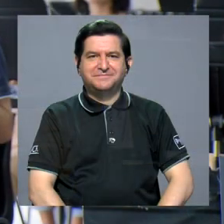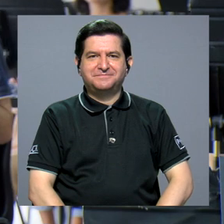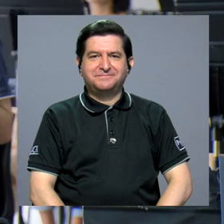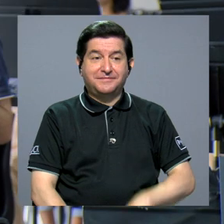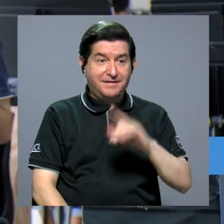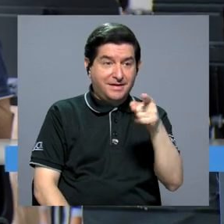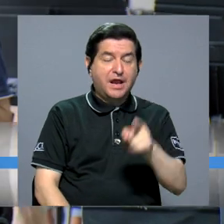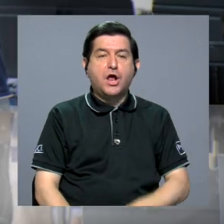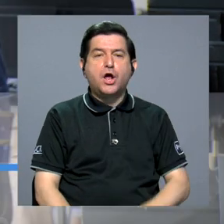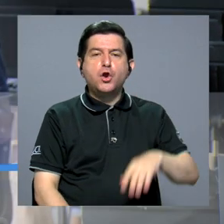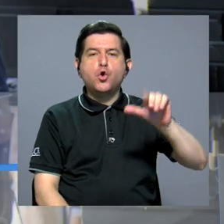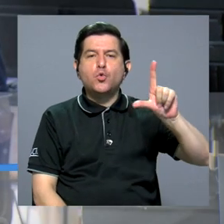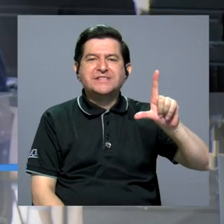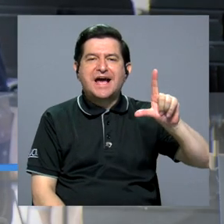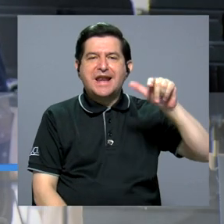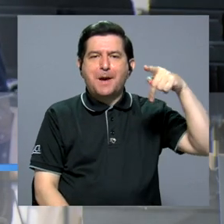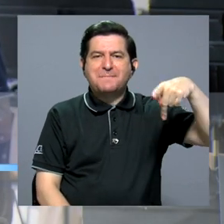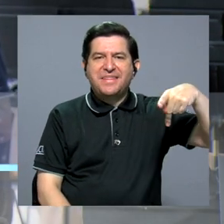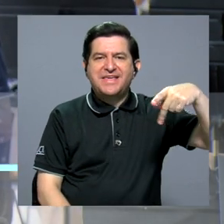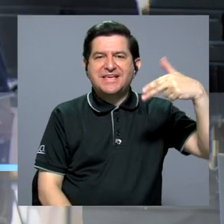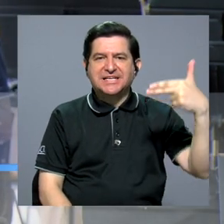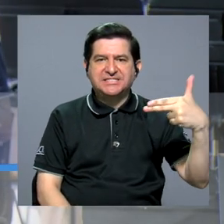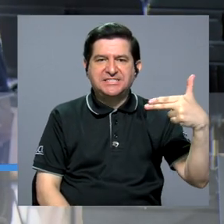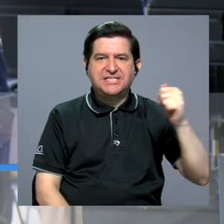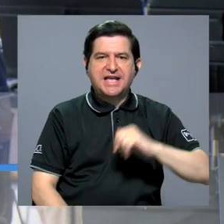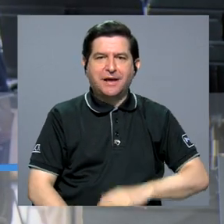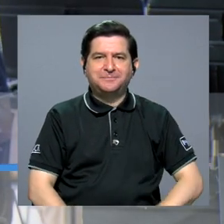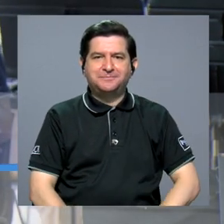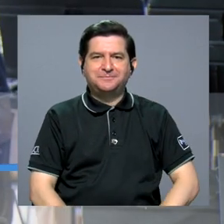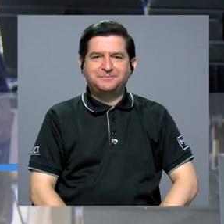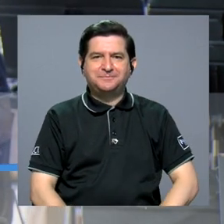Ella es Luisana Padilla Chinchilla.